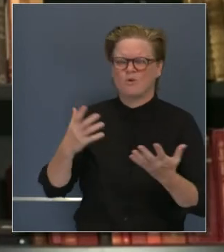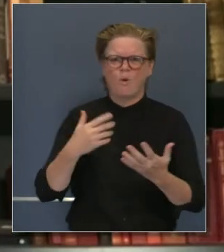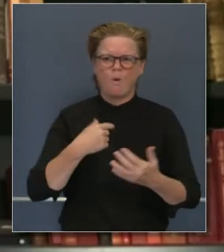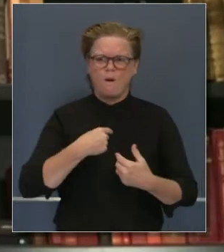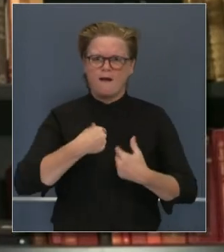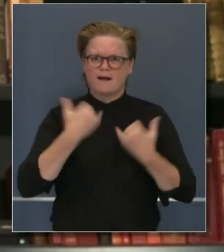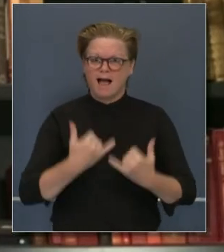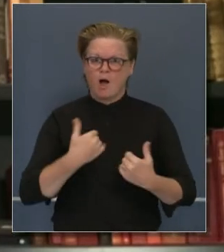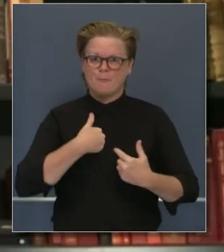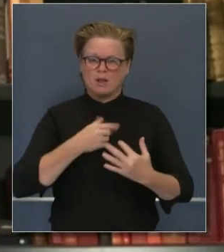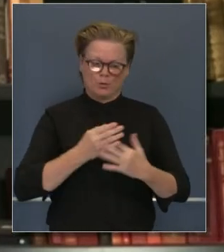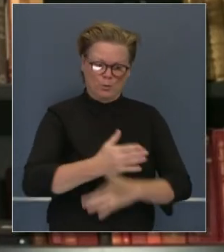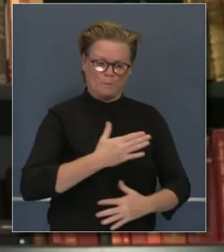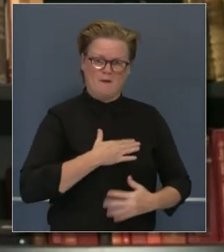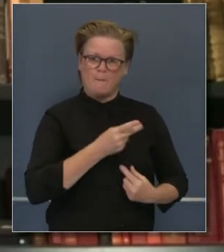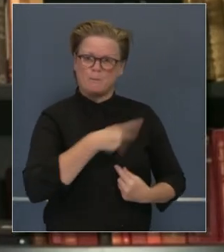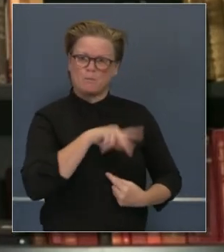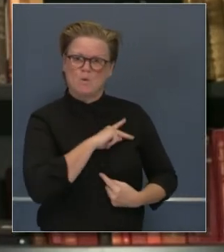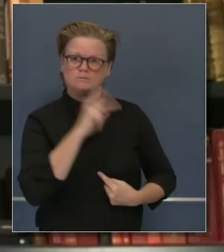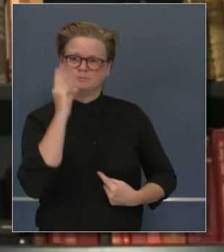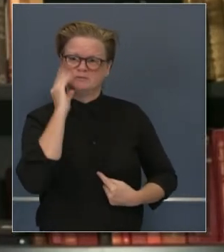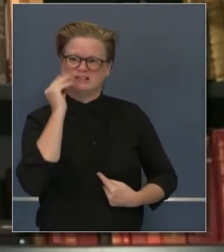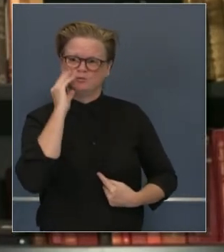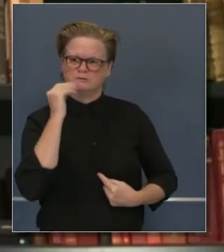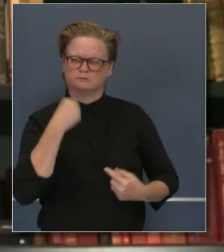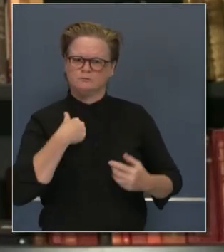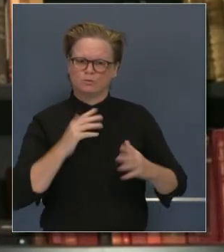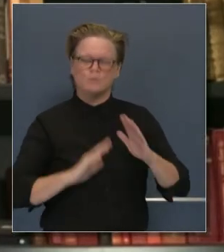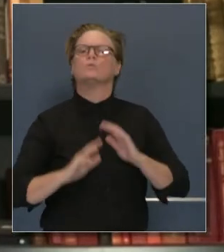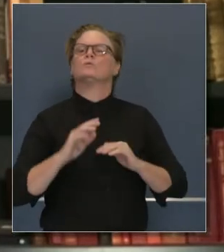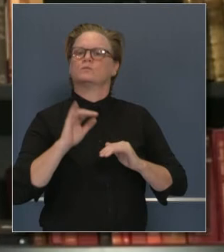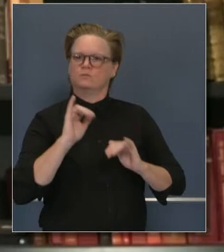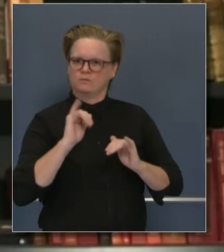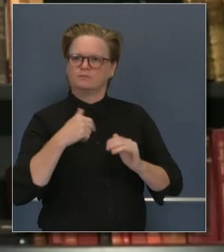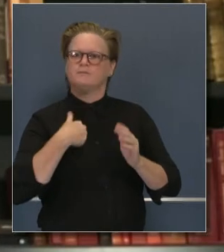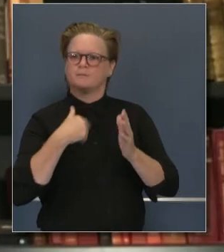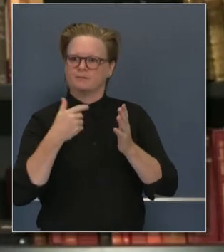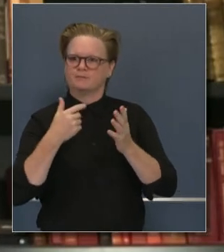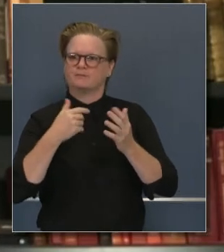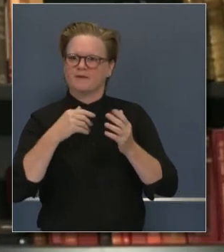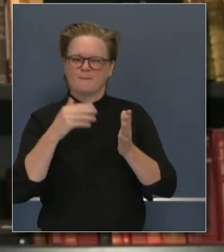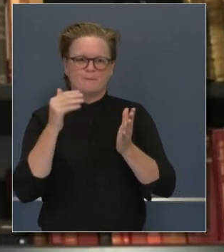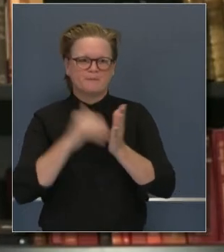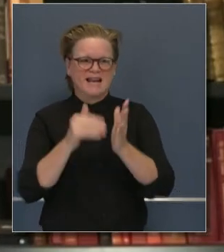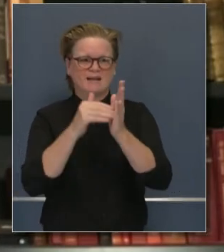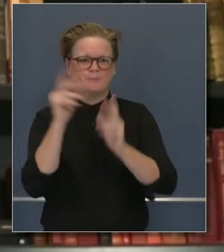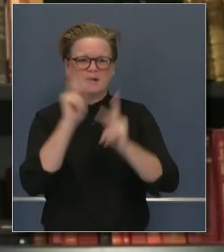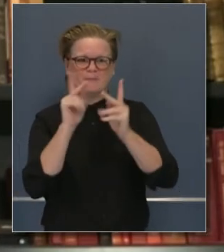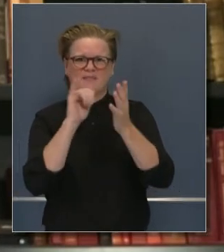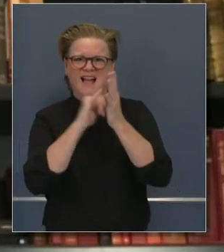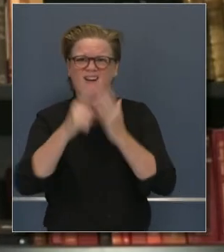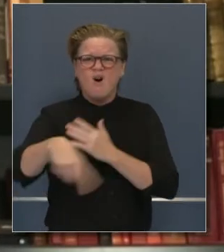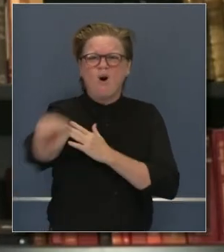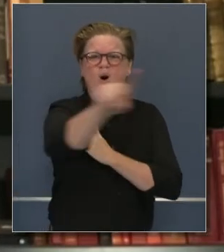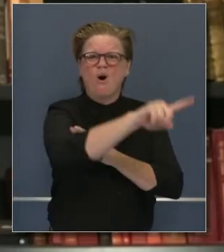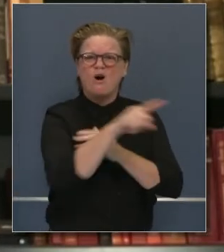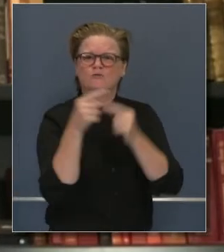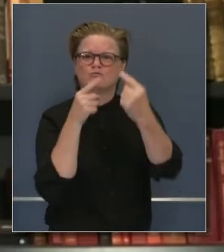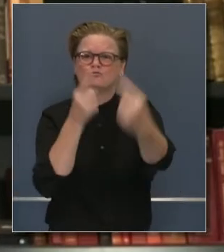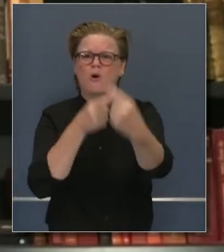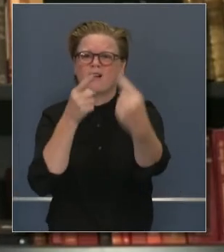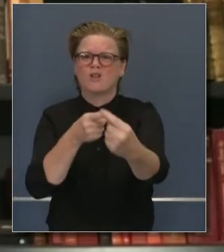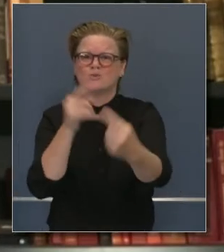particularmente con la experiencia personal, reconociendo las experiencias que centenares de millares de estadounidenses están